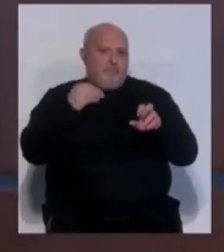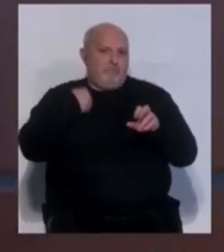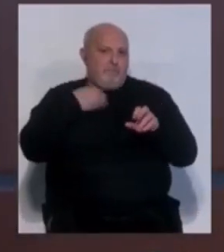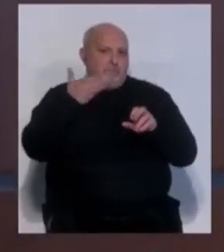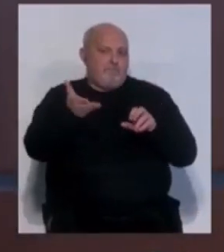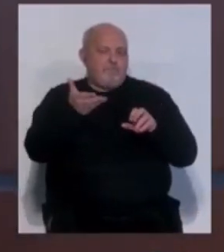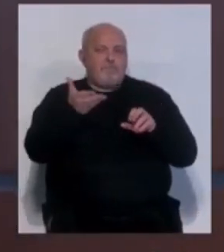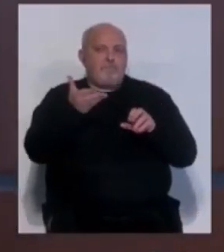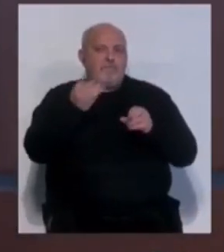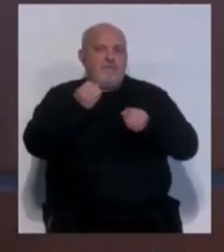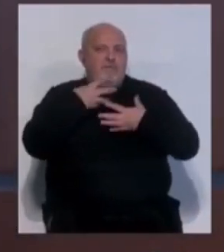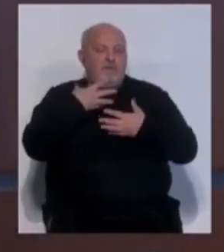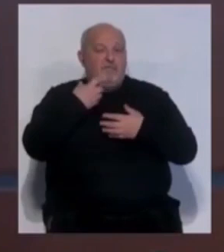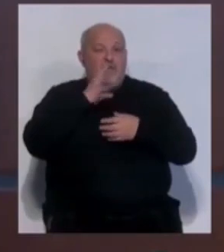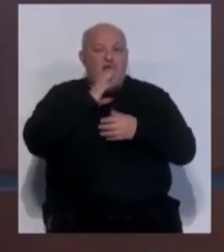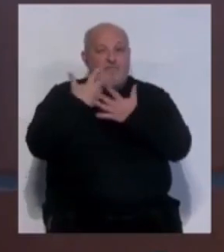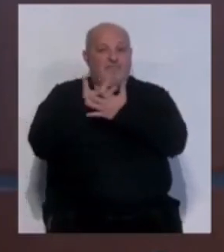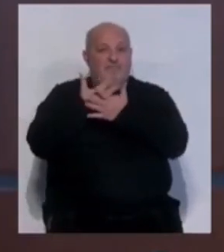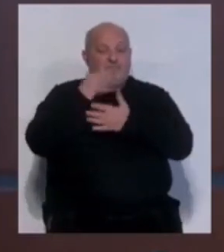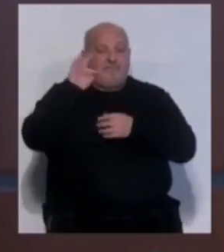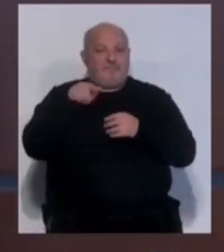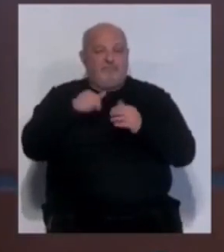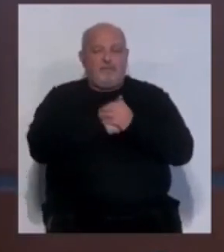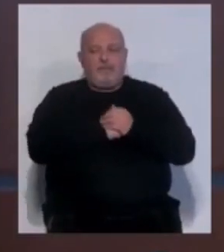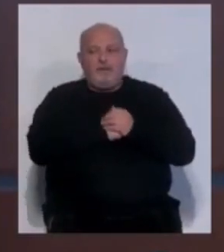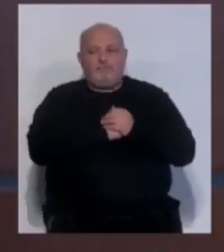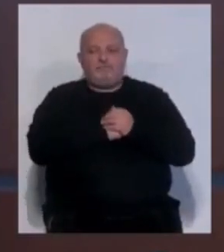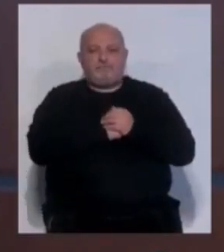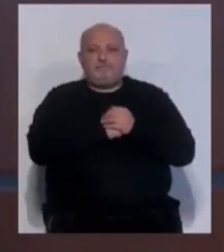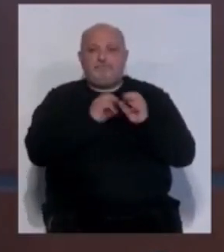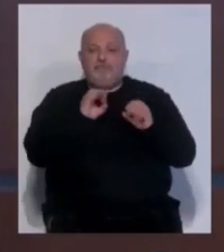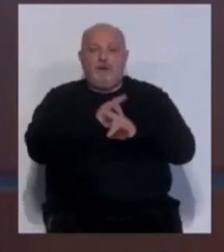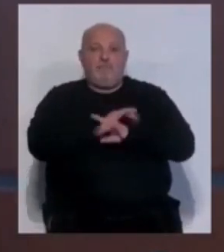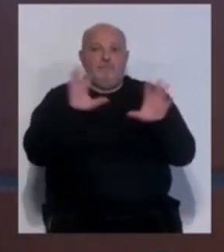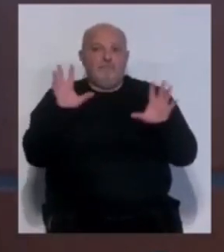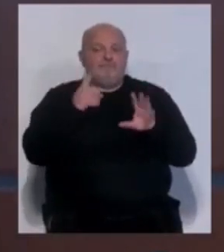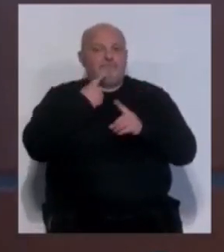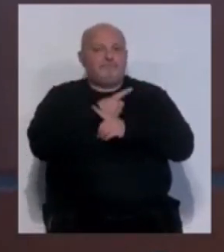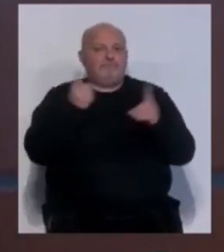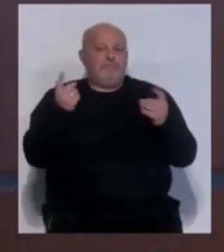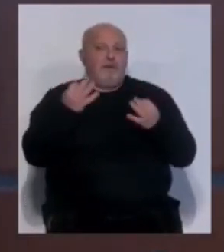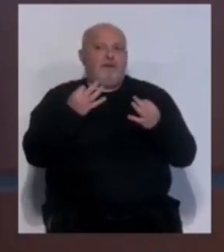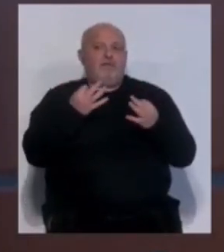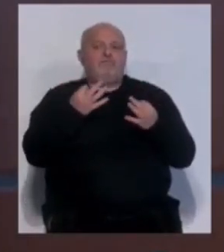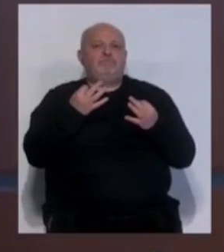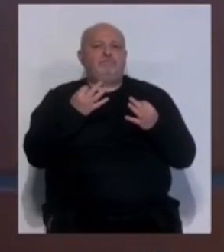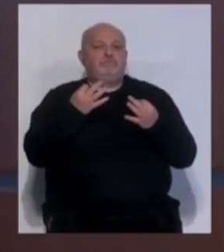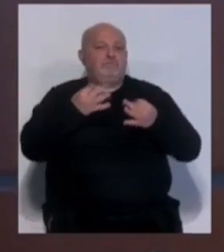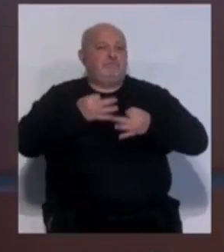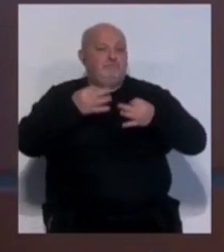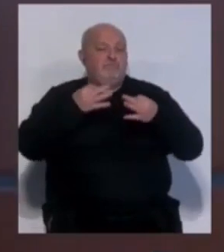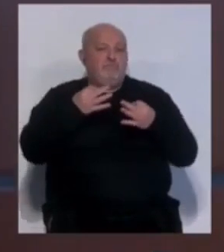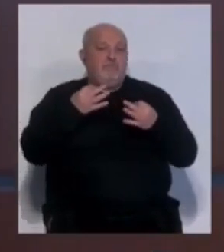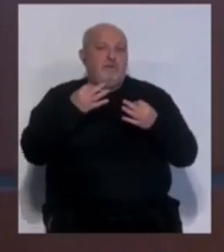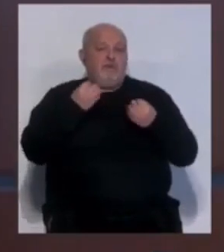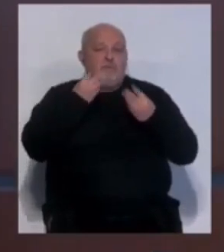esa información que usted transmite. Pero, en todo caso, lo que sí le puedo decir es que, como siempre, todo